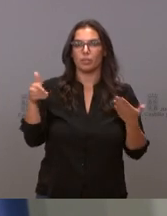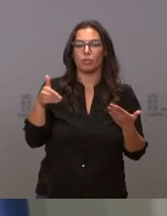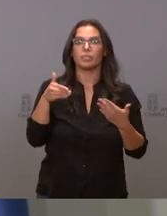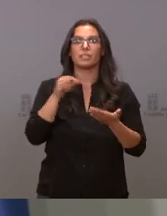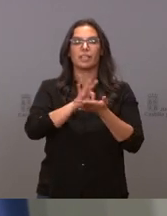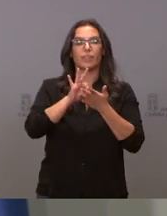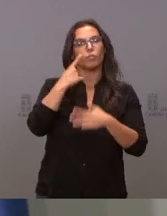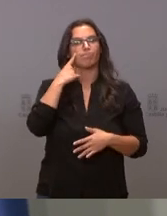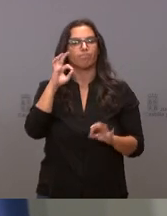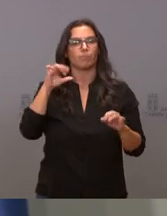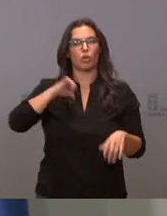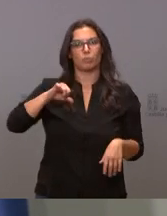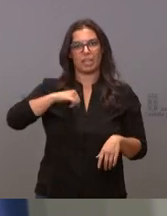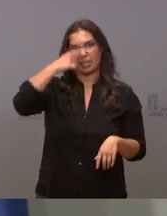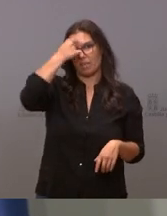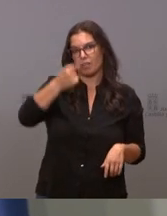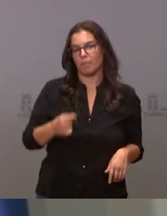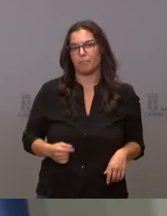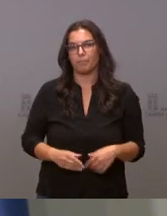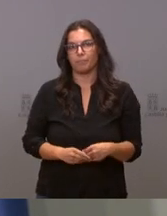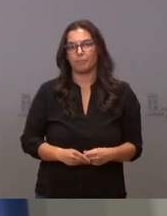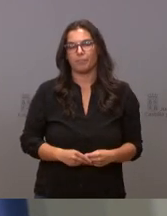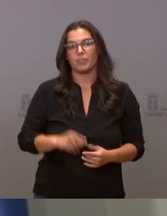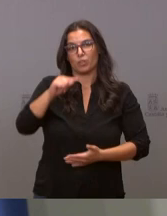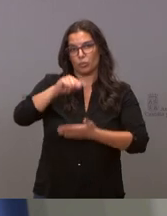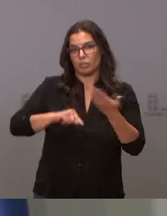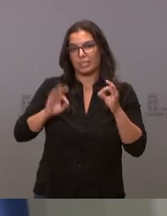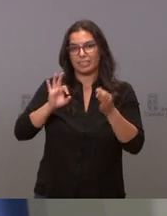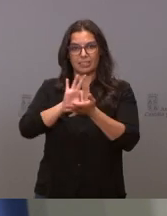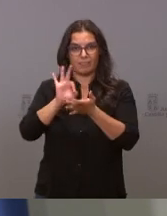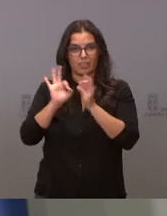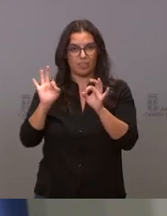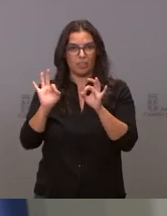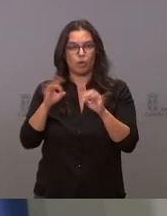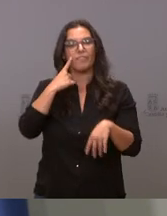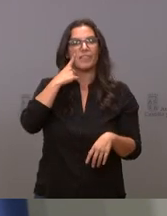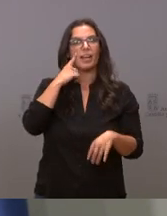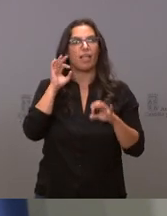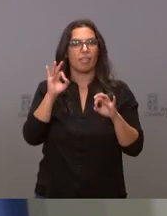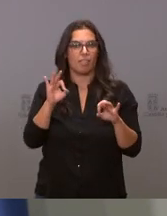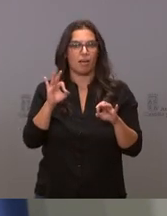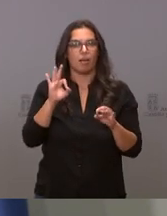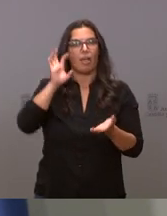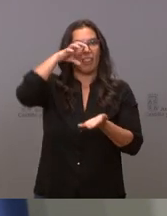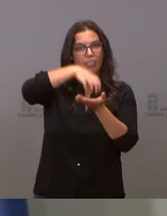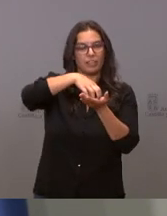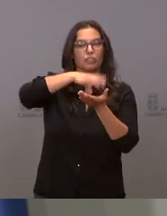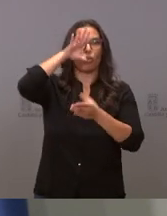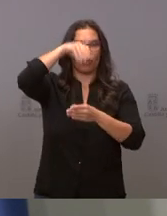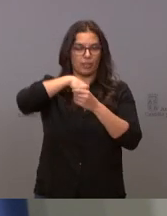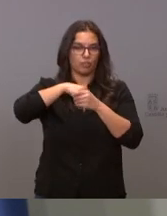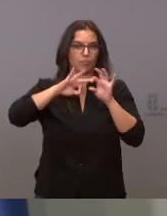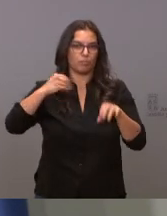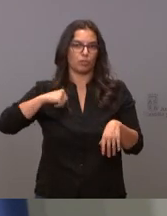Asistencial de Ávila para la contratación de este Servicio de Vigilancia en los centros que integran el Complejo